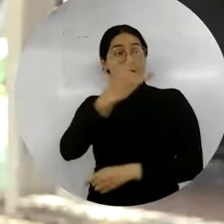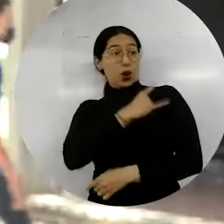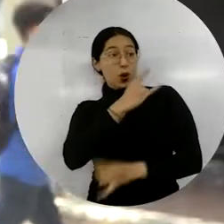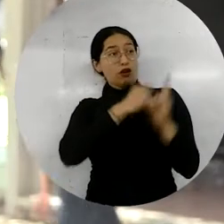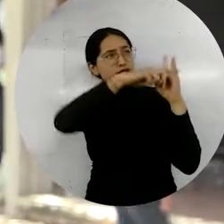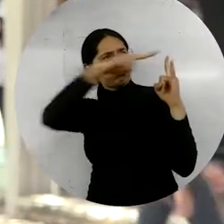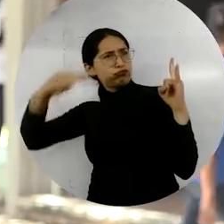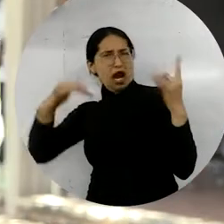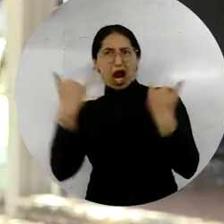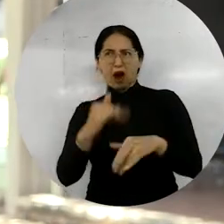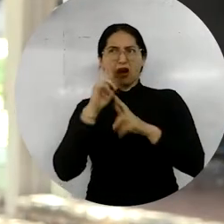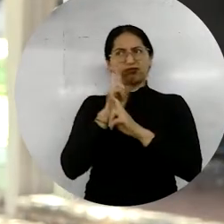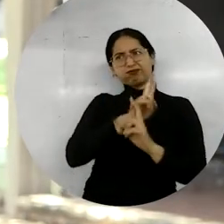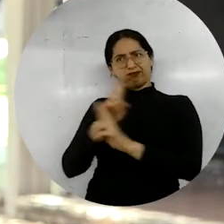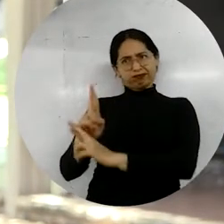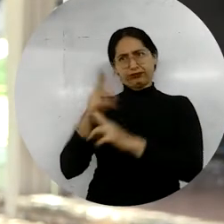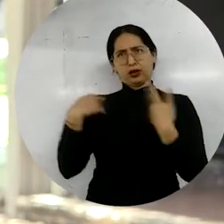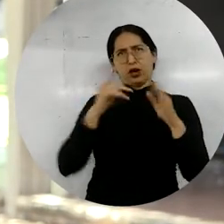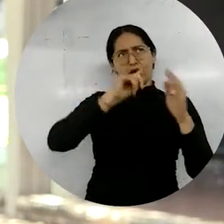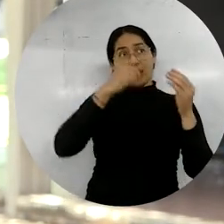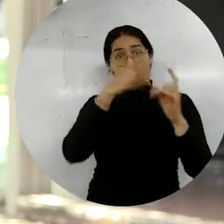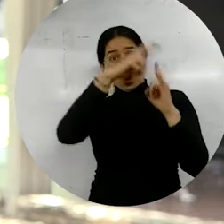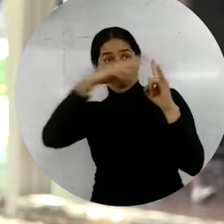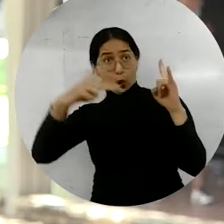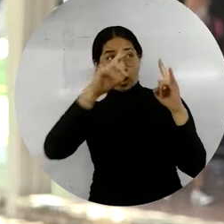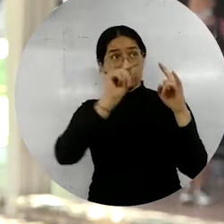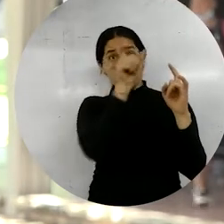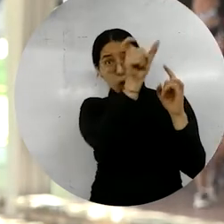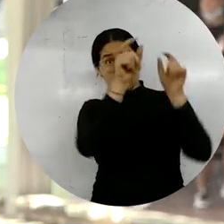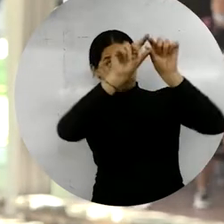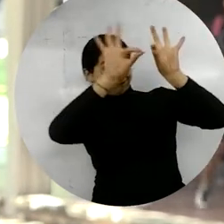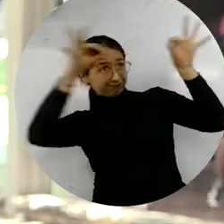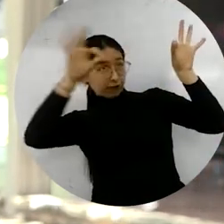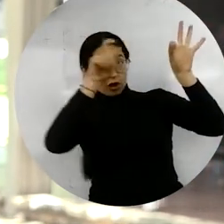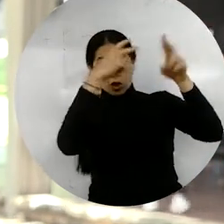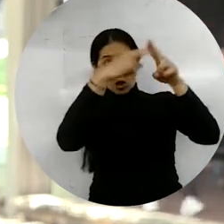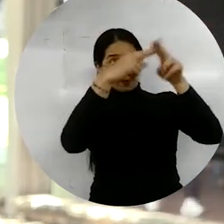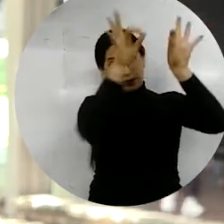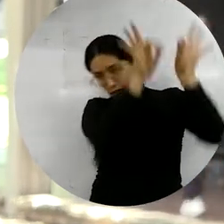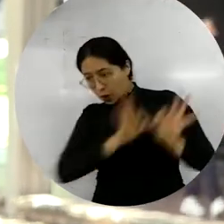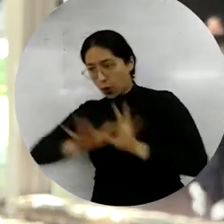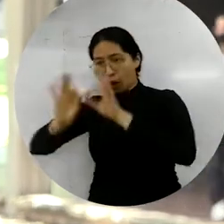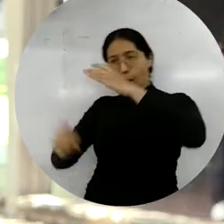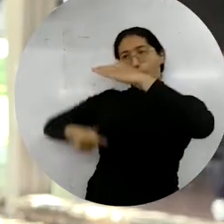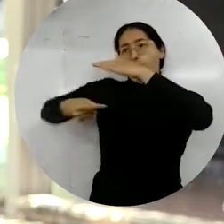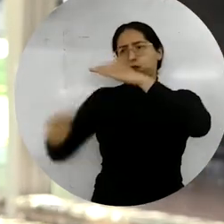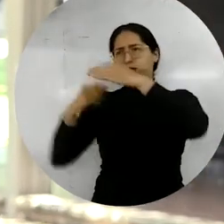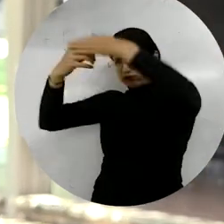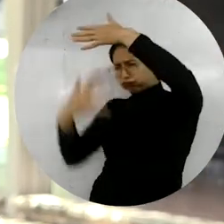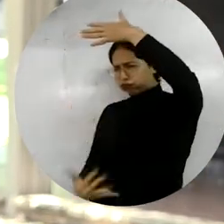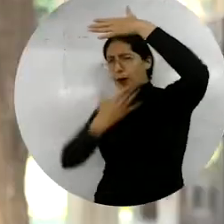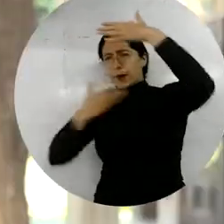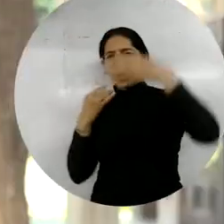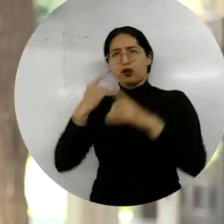El hecho de que la Universidad del Magdalena reciba este importante reconocimiento como una de las mejores universidades